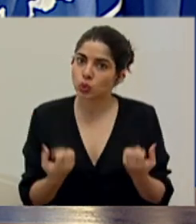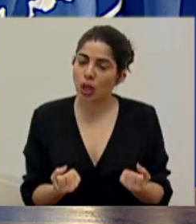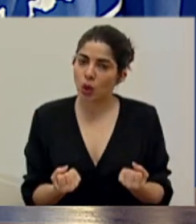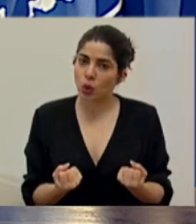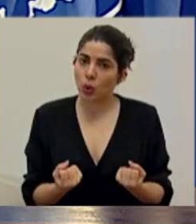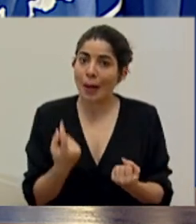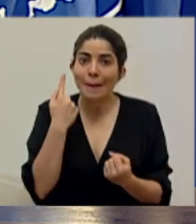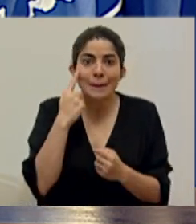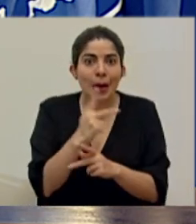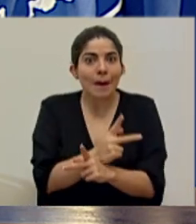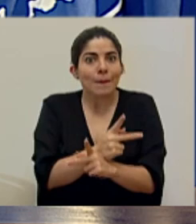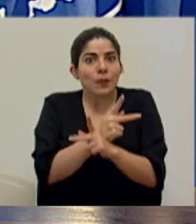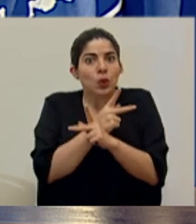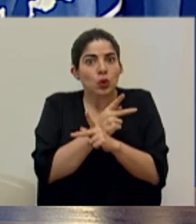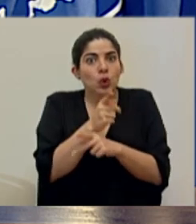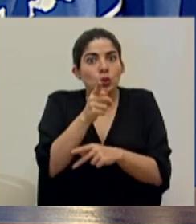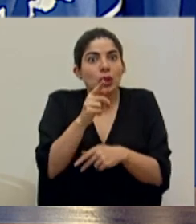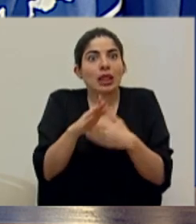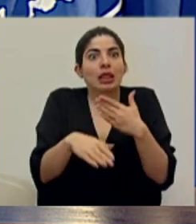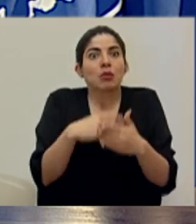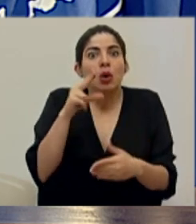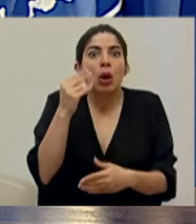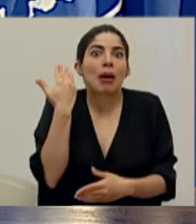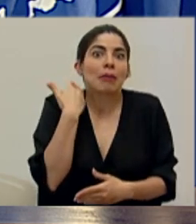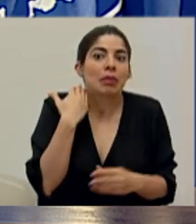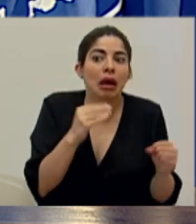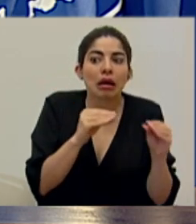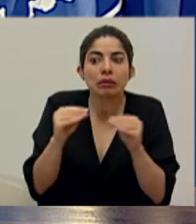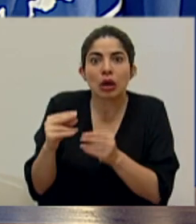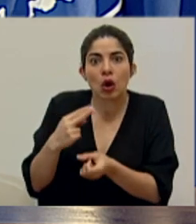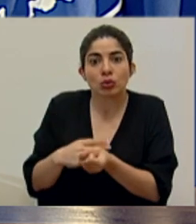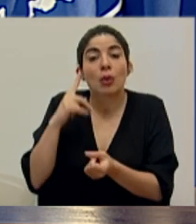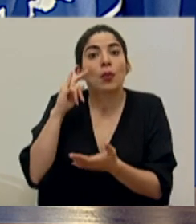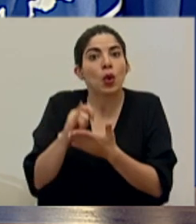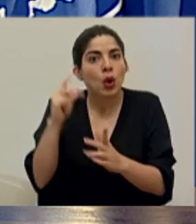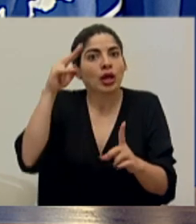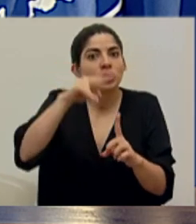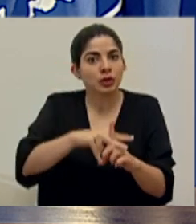por protegerlos de que no terminen en un hospital que se adopta.